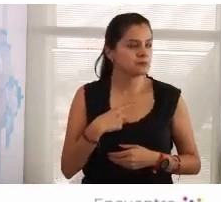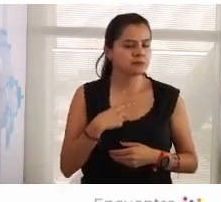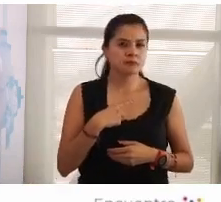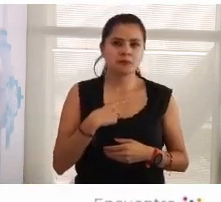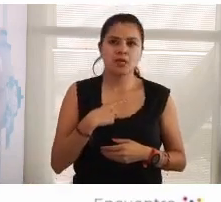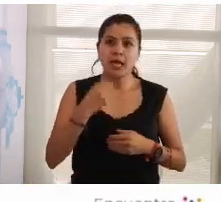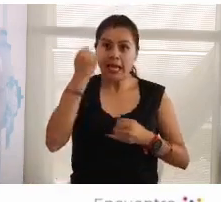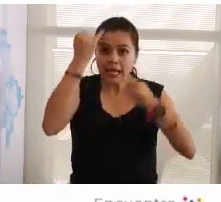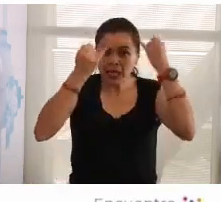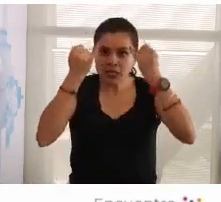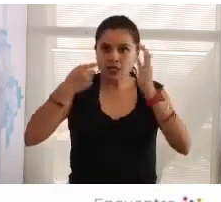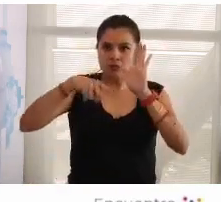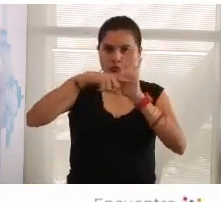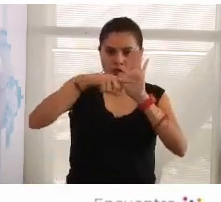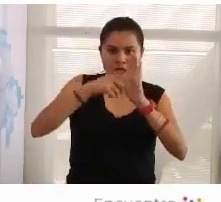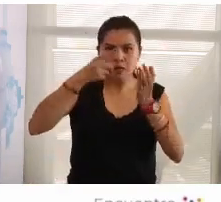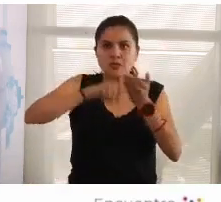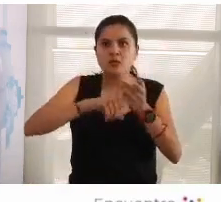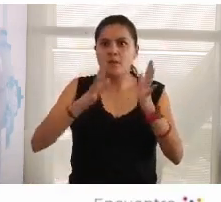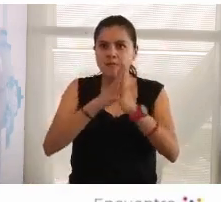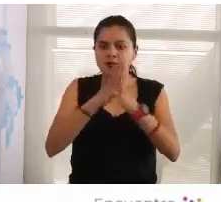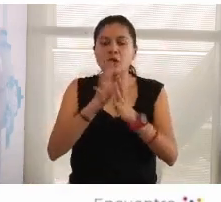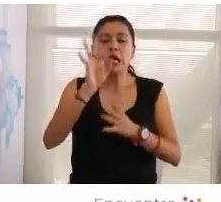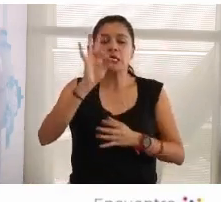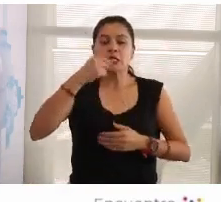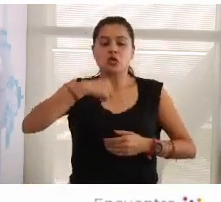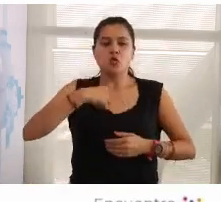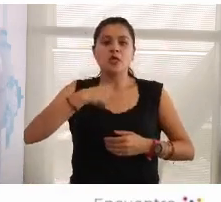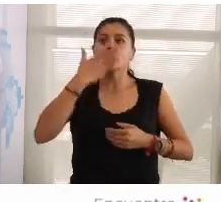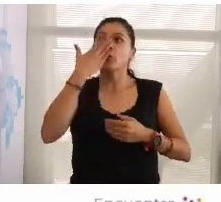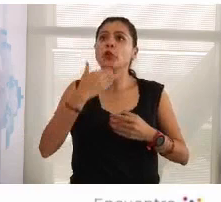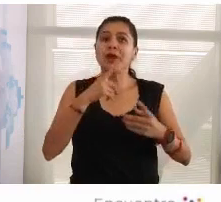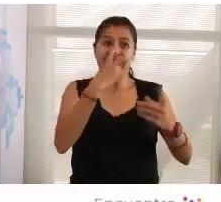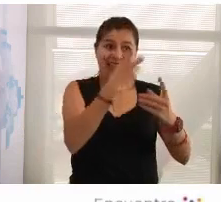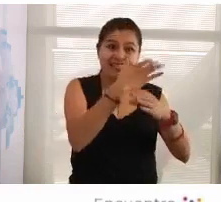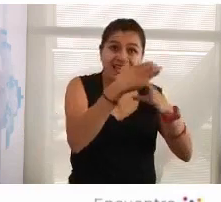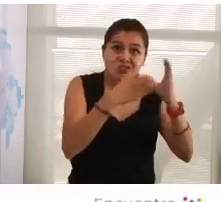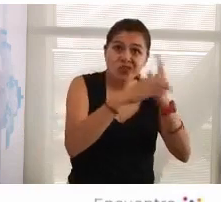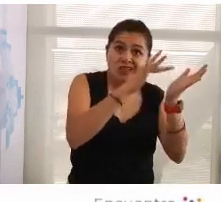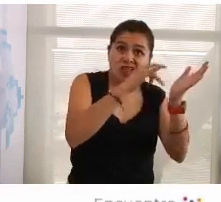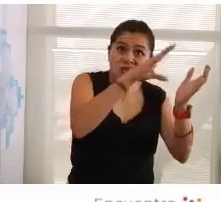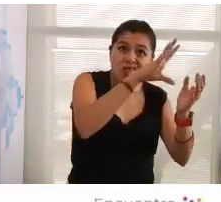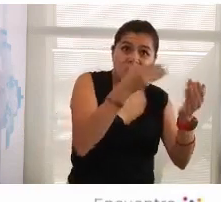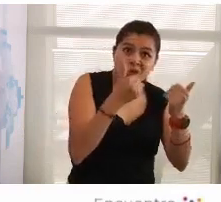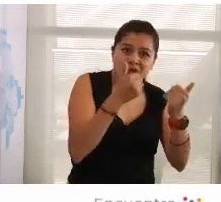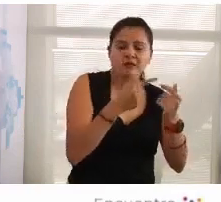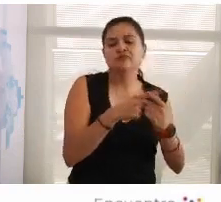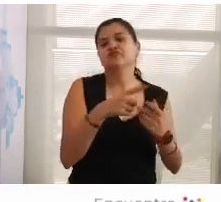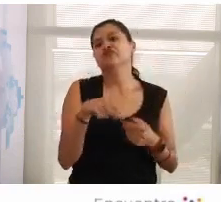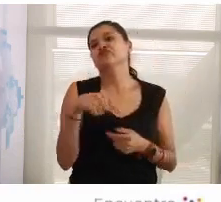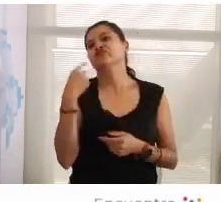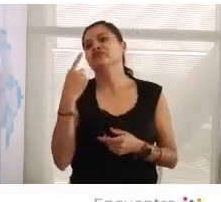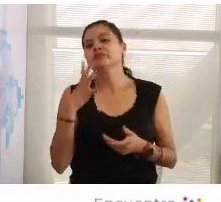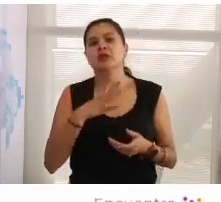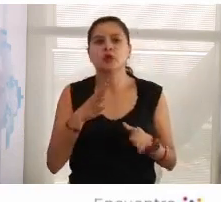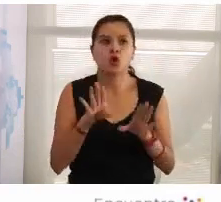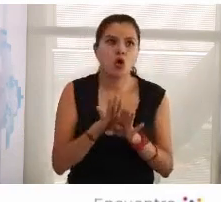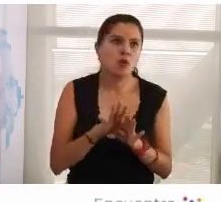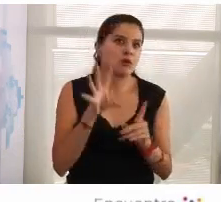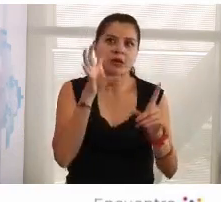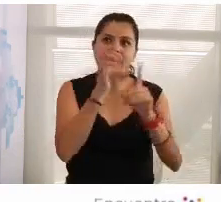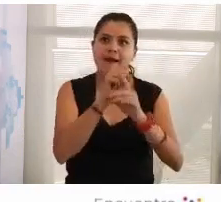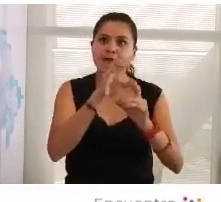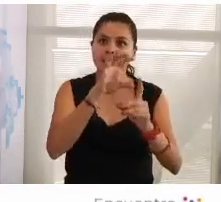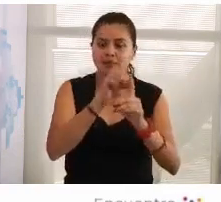que si no logro tener tal cosa no voy a ser feliz o no voy a actuar. Por eso lo traslado otra vez al individuo.